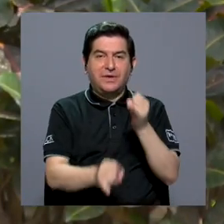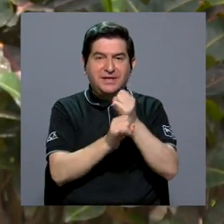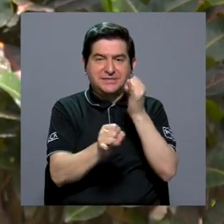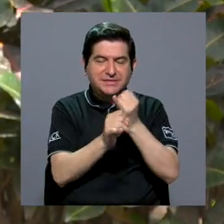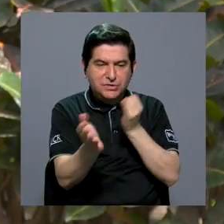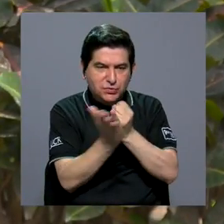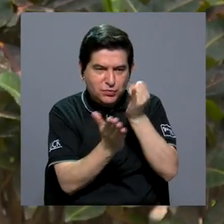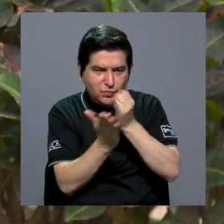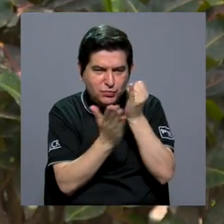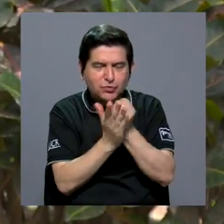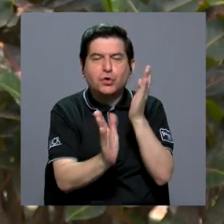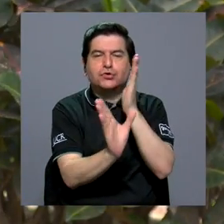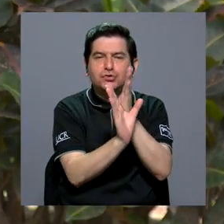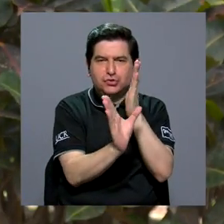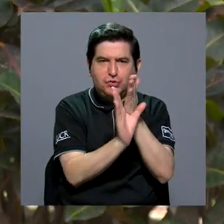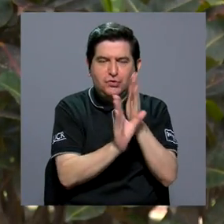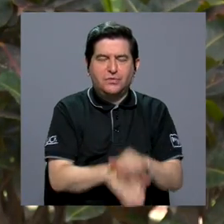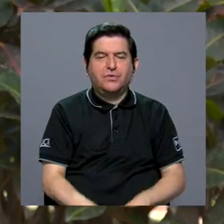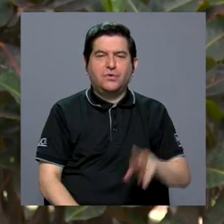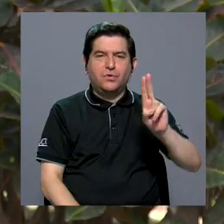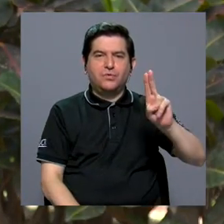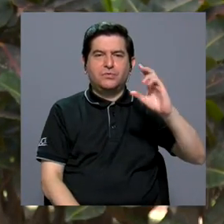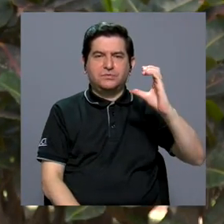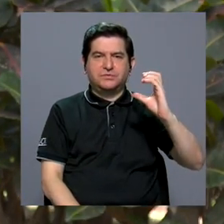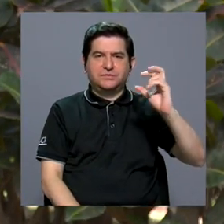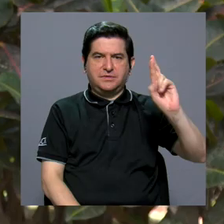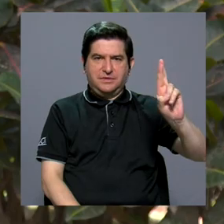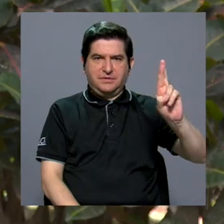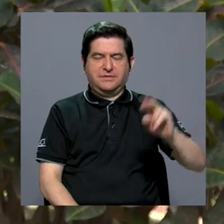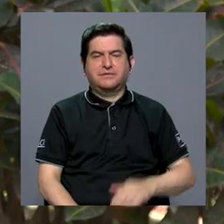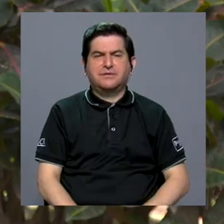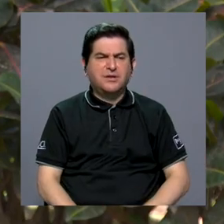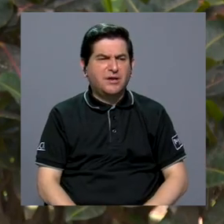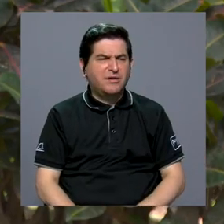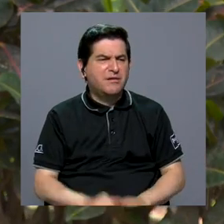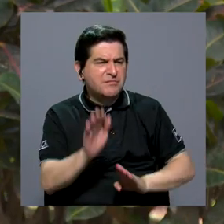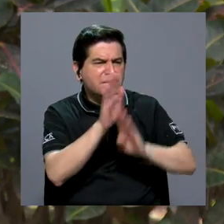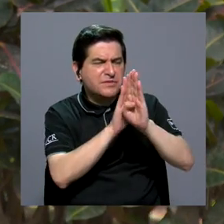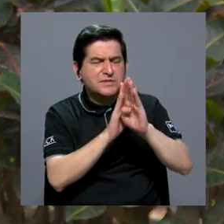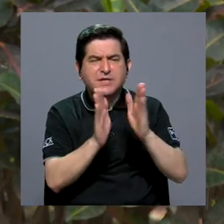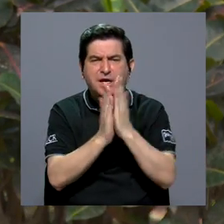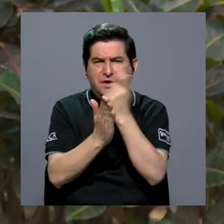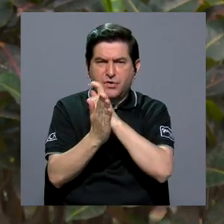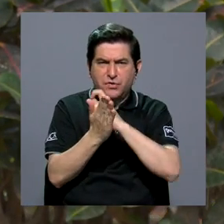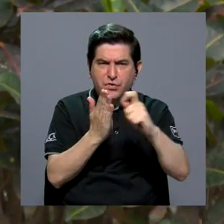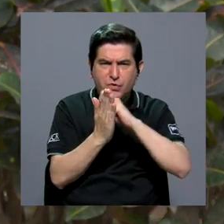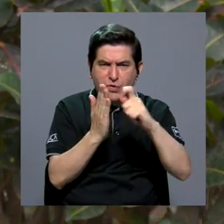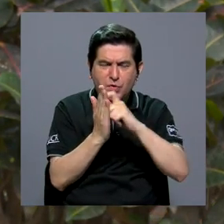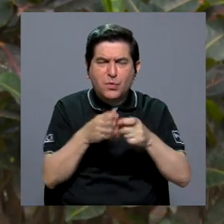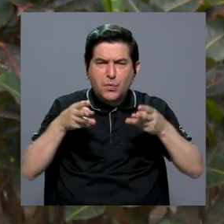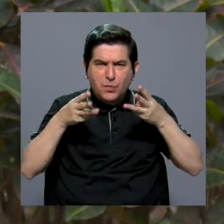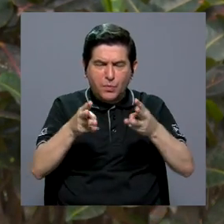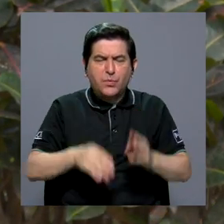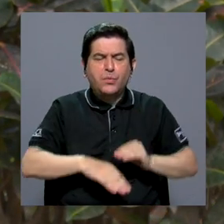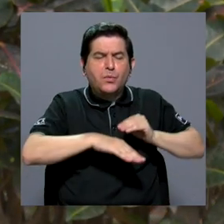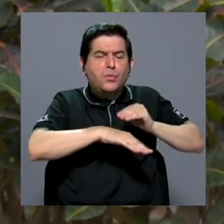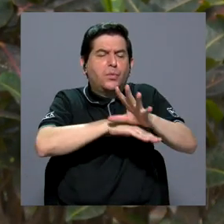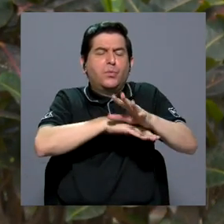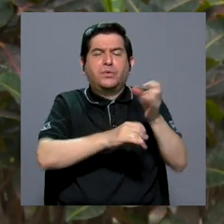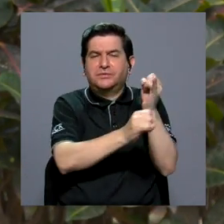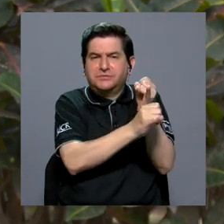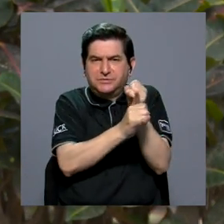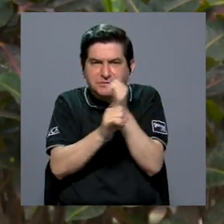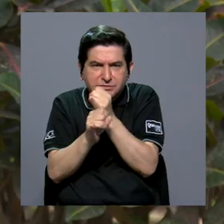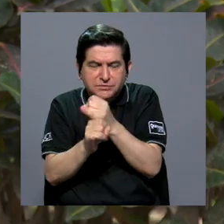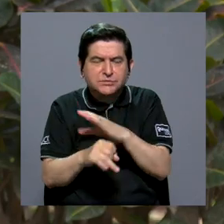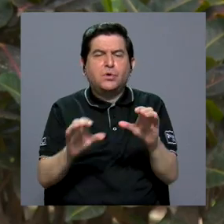Instituto de Investigaciones Psicológicas de la Universidad de Costa Rica desarrolló un cuaderno metodológico para orientar aquellas